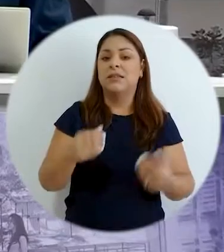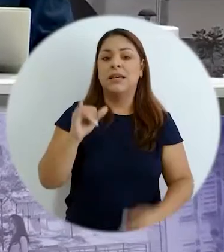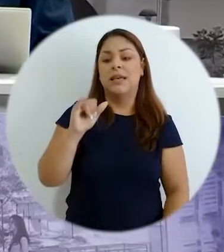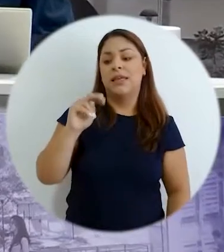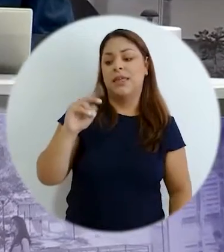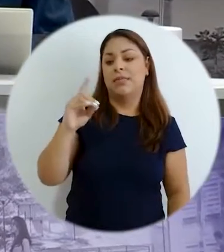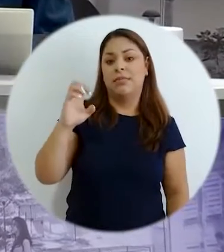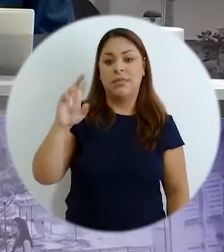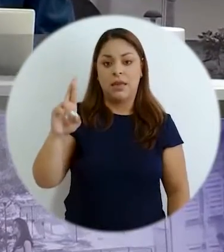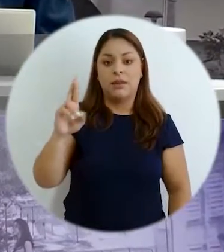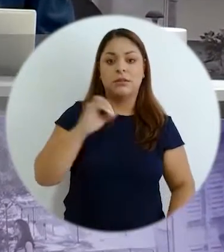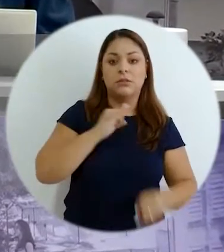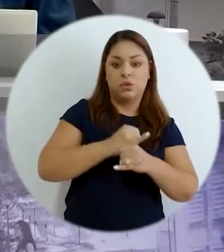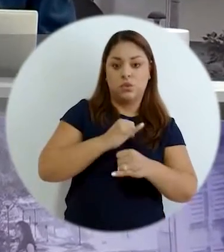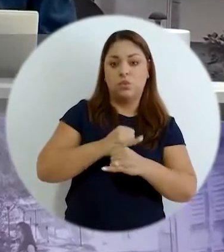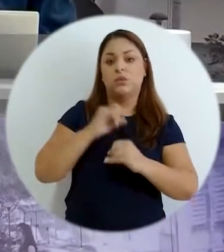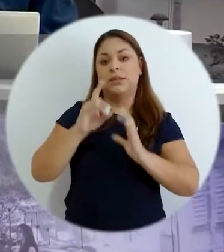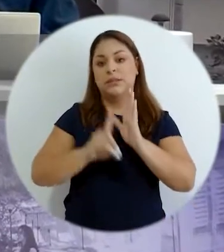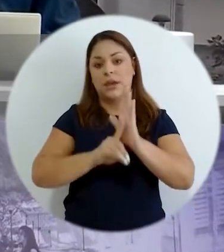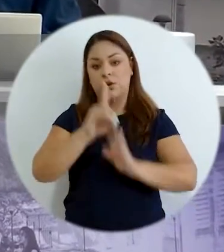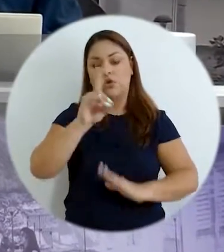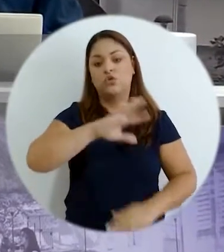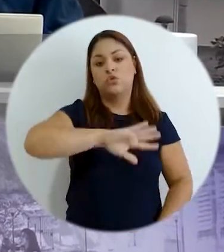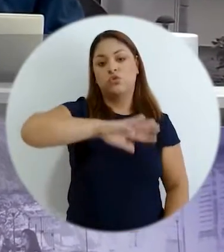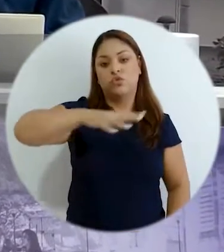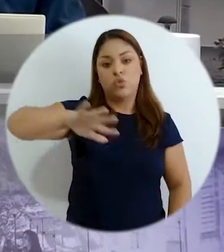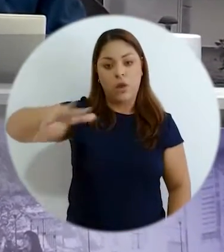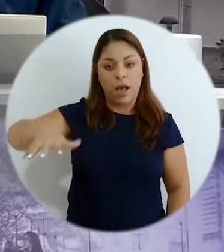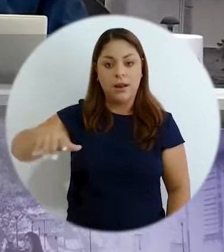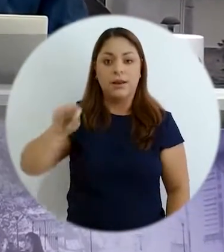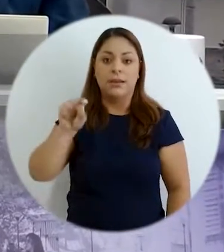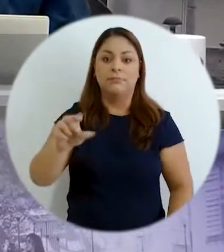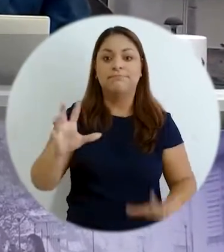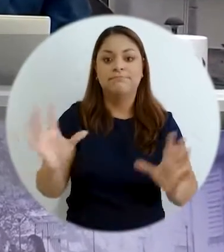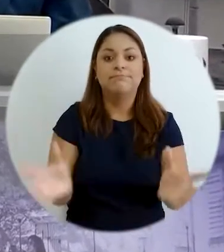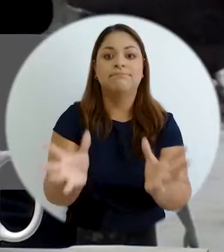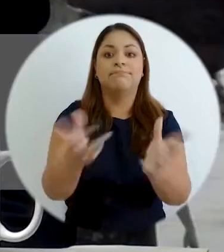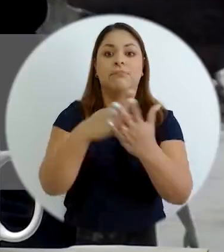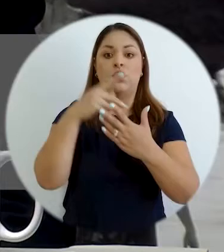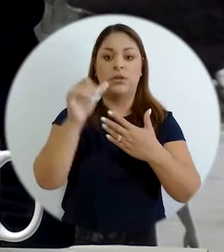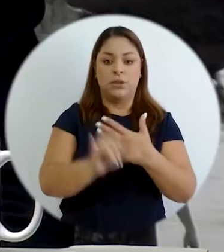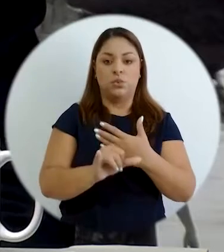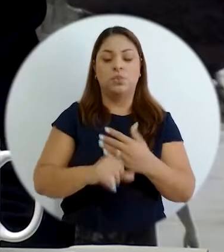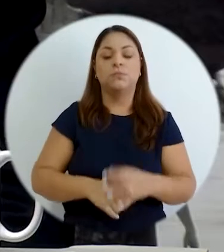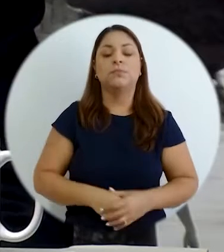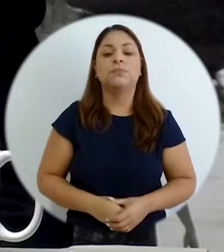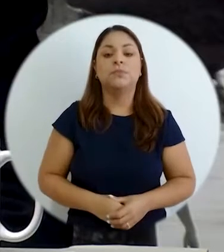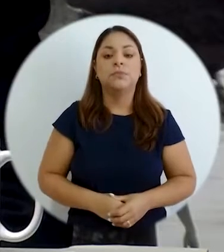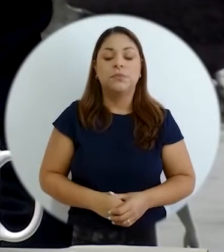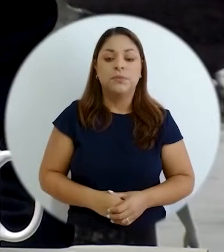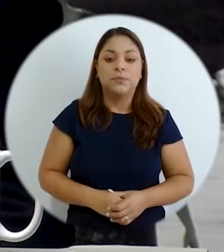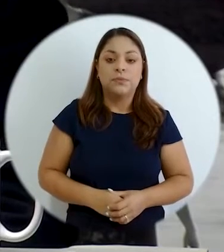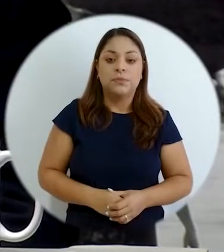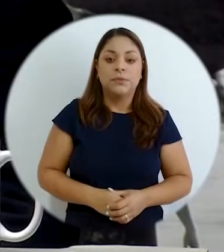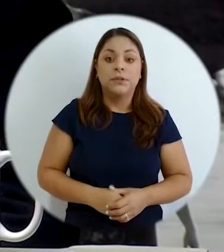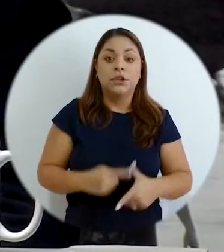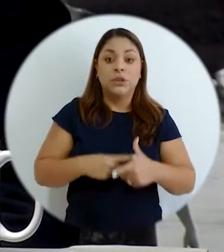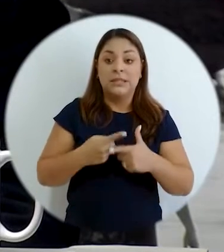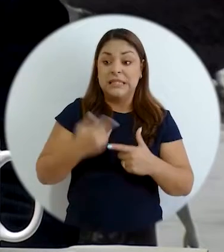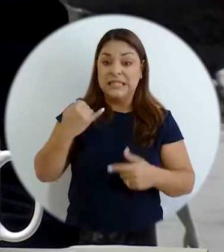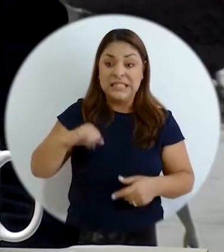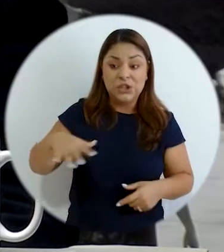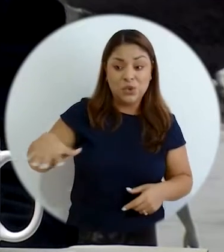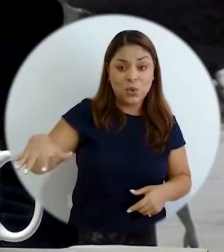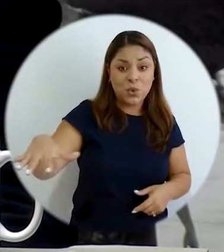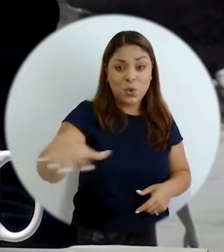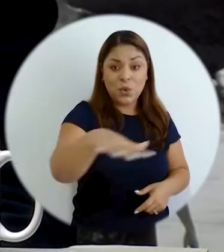además usted le suma al INDER, al Instituto de Desarrollo Rural impulsando proyectos socioproductivos. Entonces, si